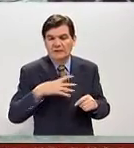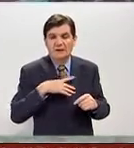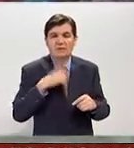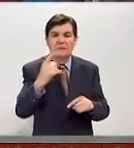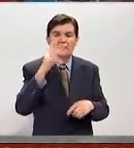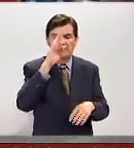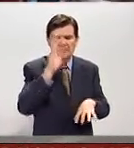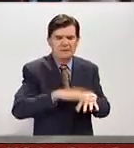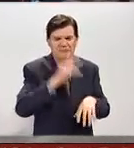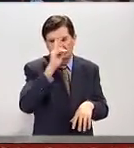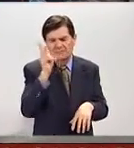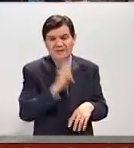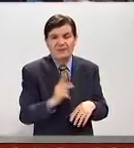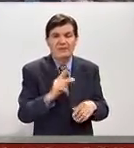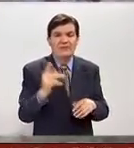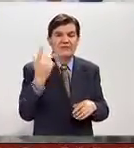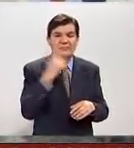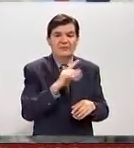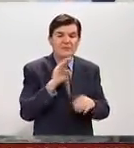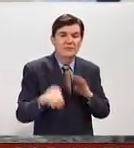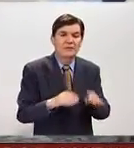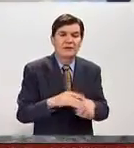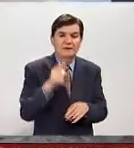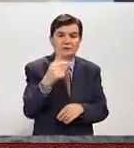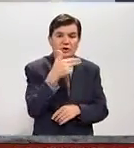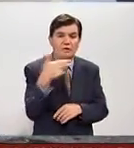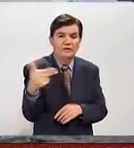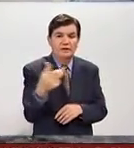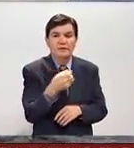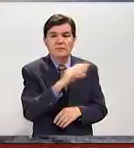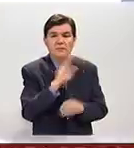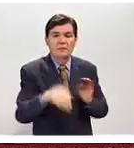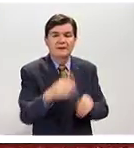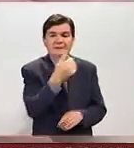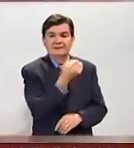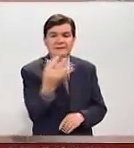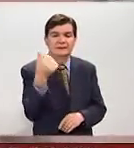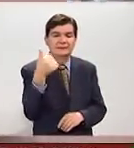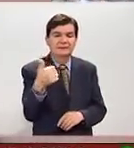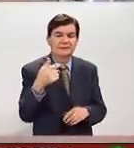una de las mayores desgracias de este poblado. En este hotel murieron seis personas.